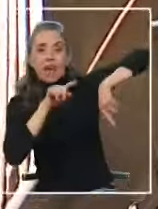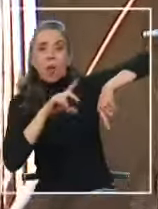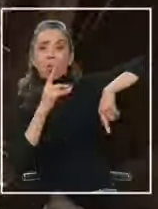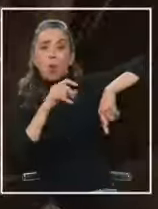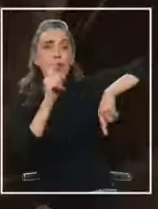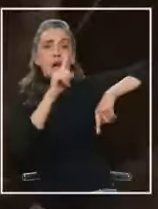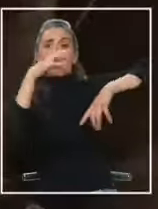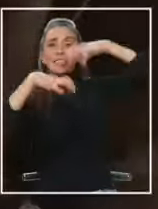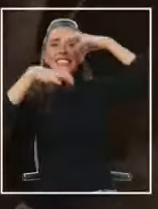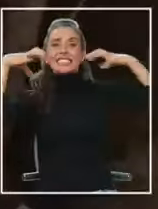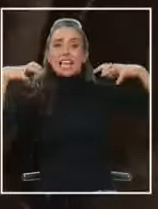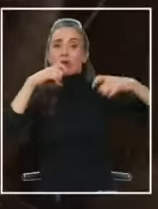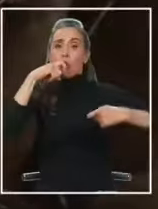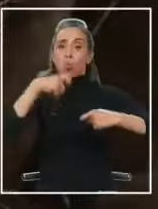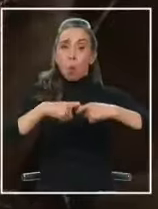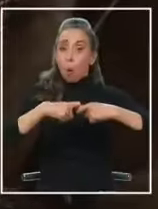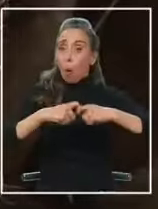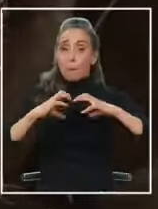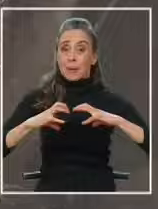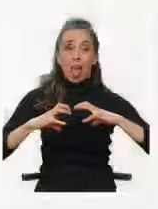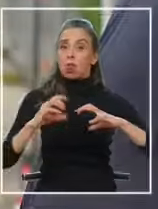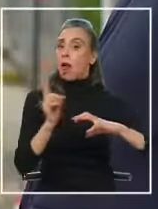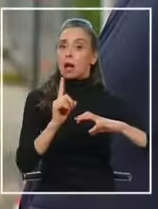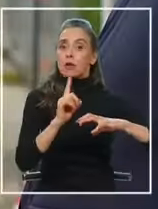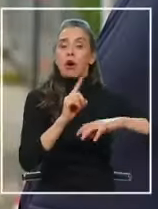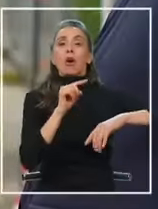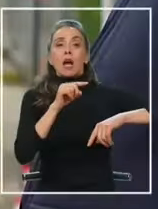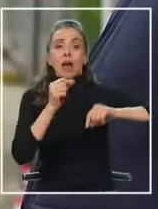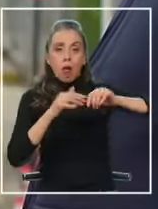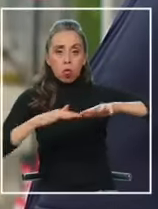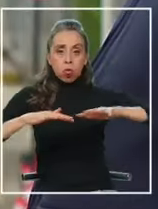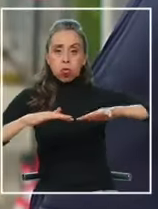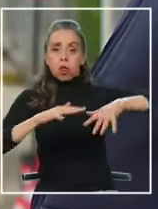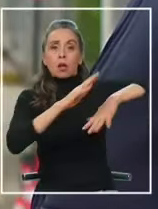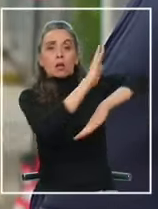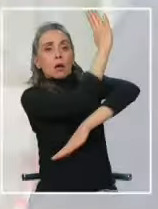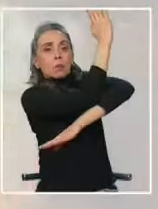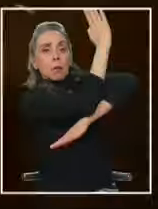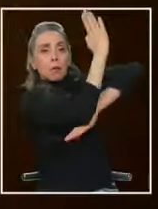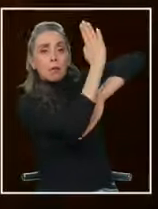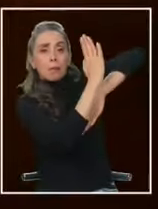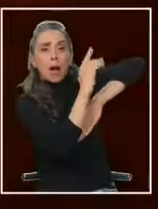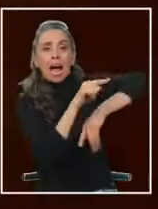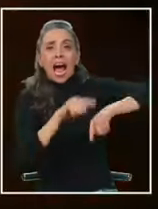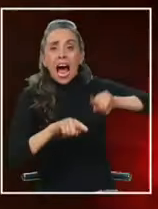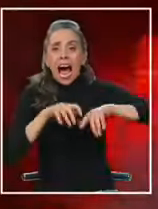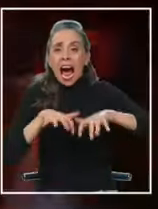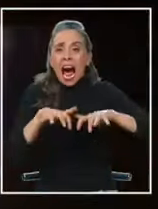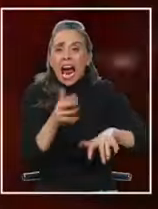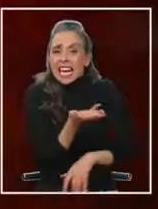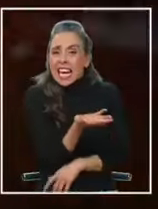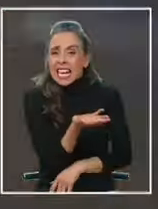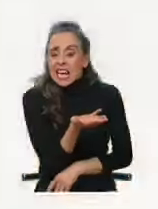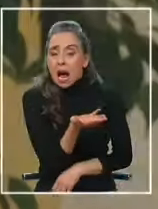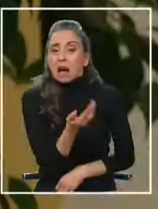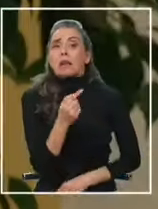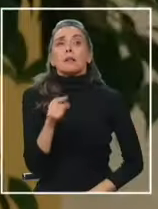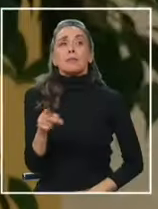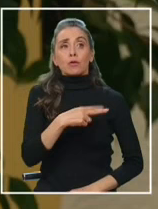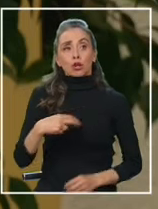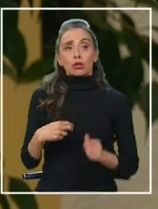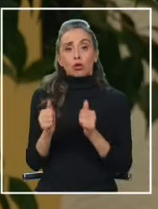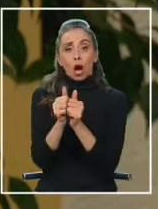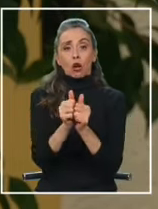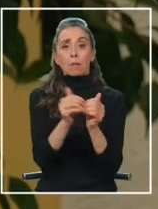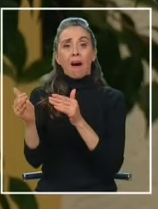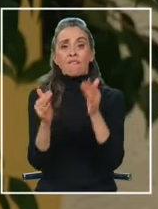ladera de cerro común y corriente, se ha ido alterando y sigue siendo arena. Hemos acompañado a los vecinos, hemos generado